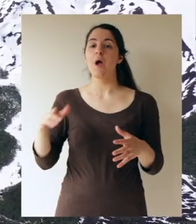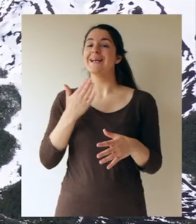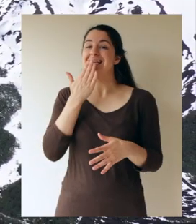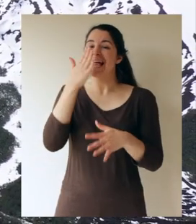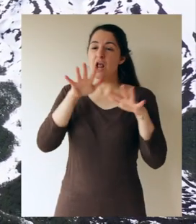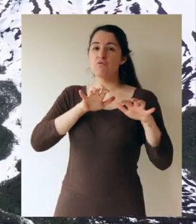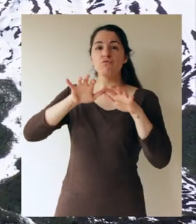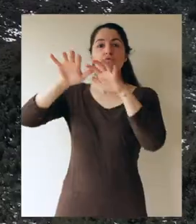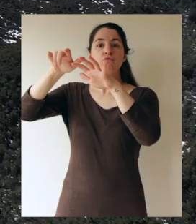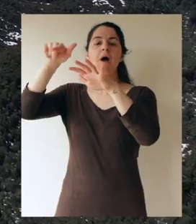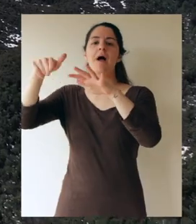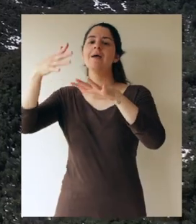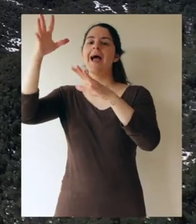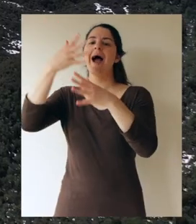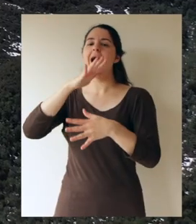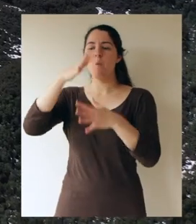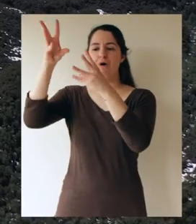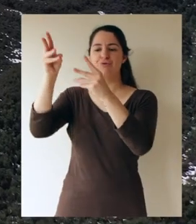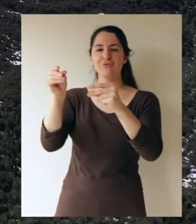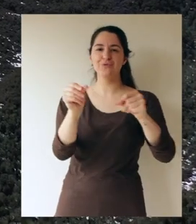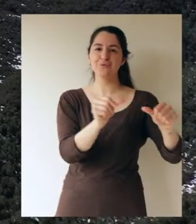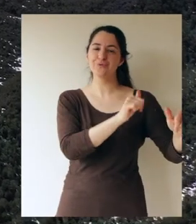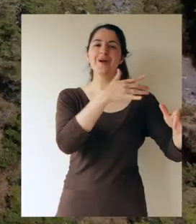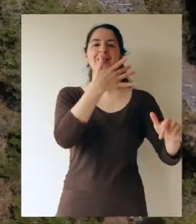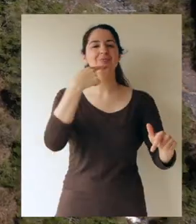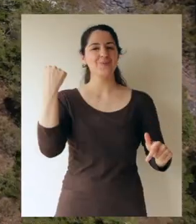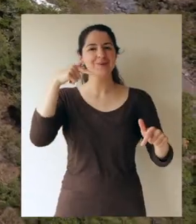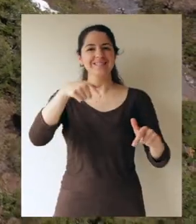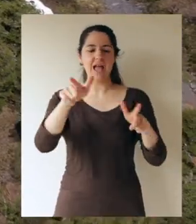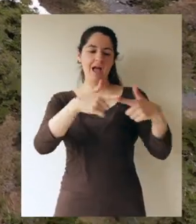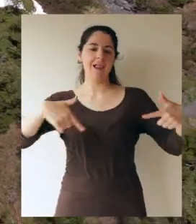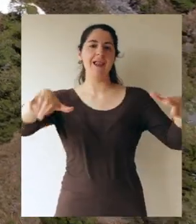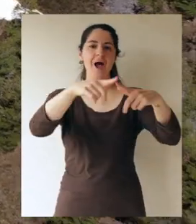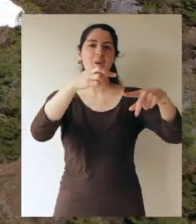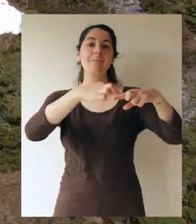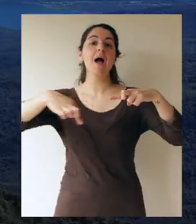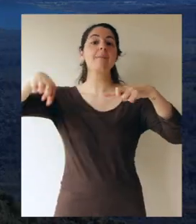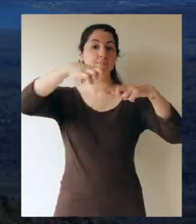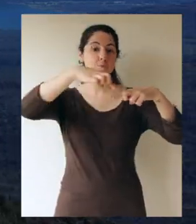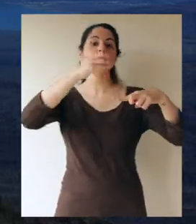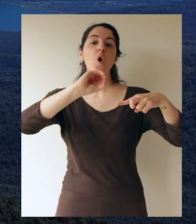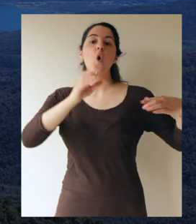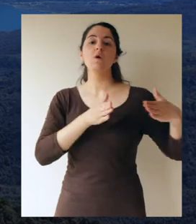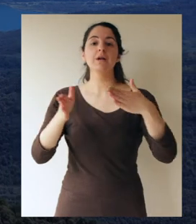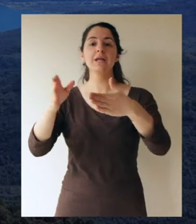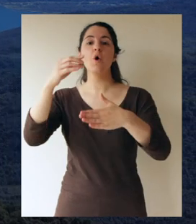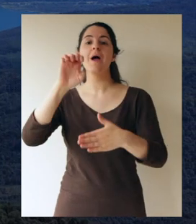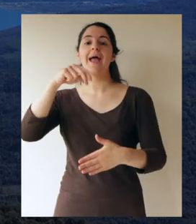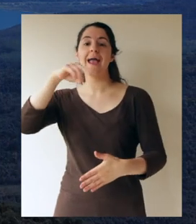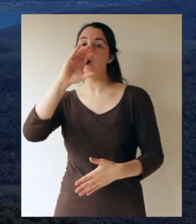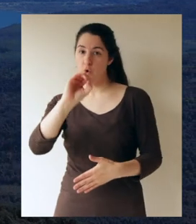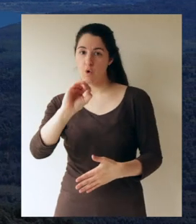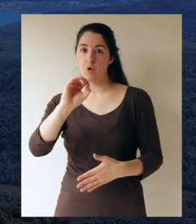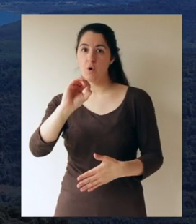alimenta algunos esteros que hacen llegar sus aguas dulces al lago Panguipulli, río Enco que desemboca en